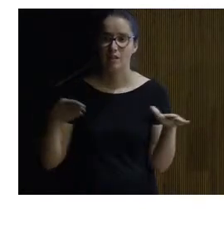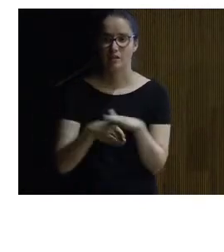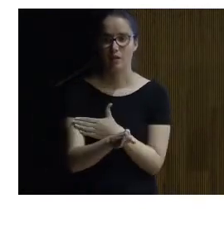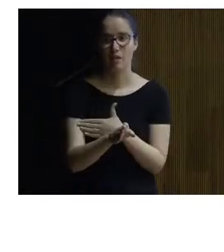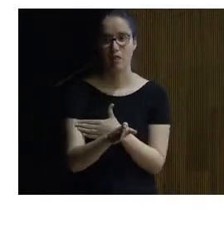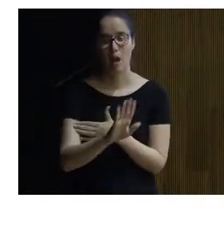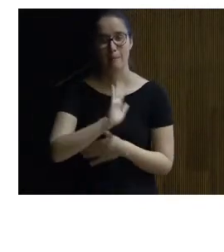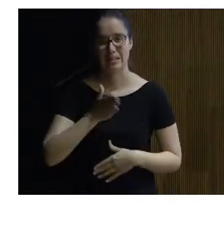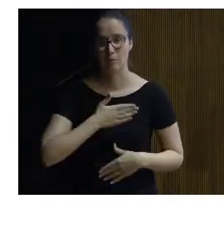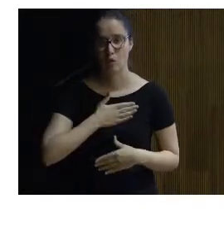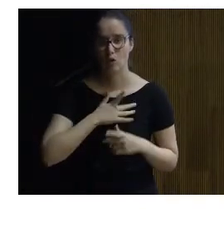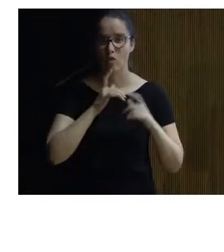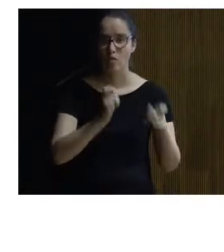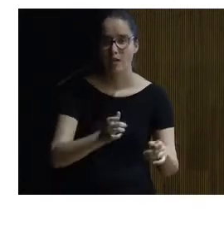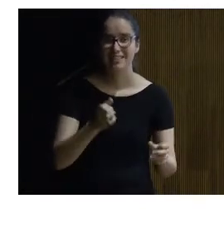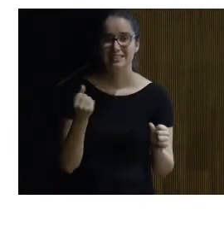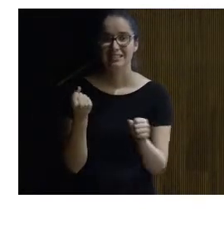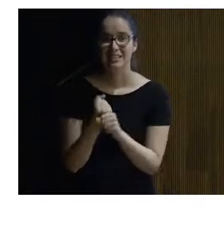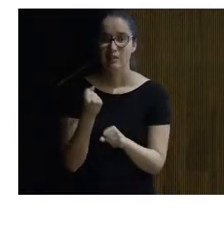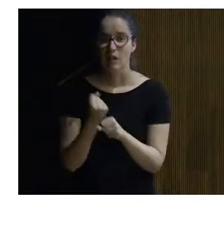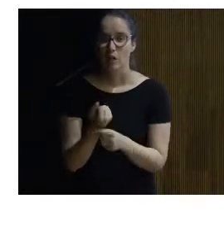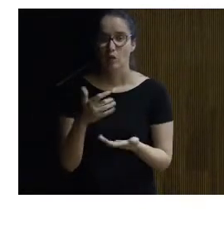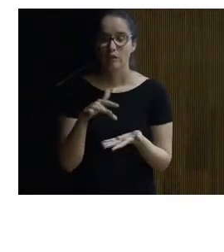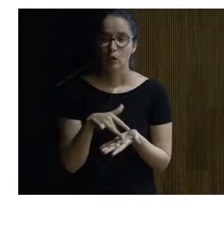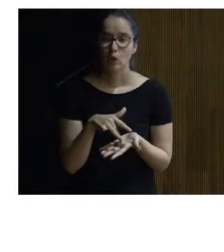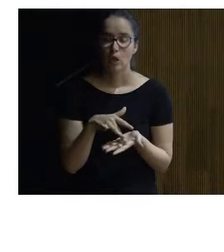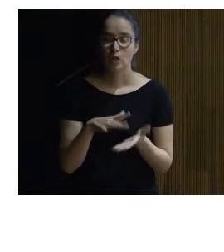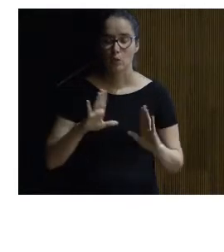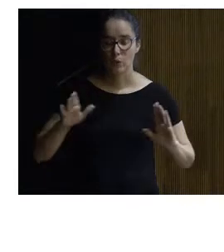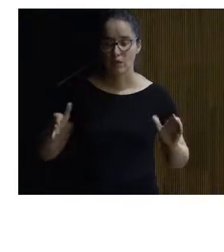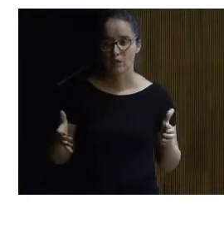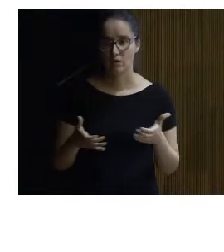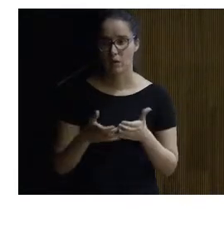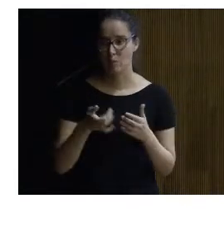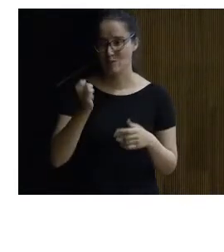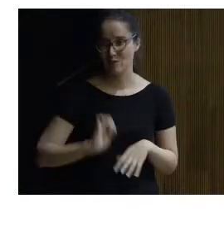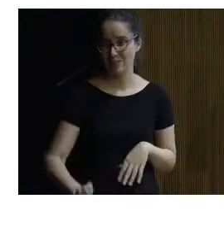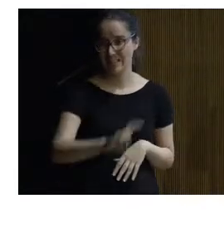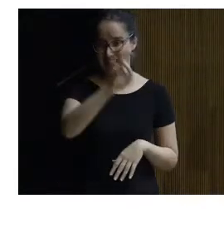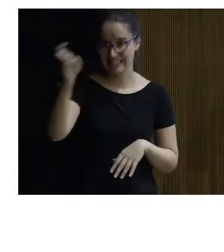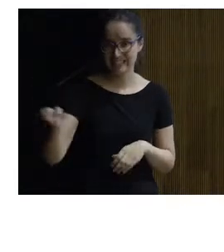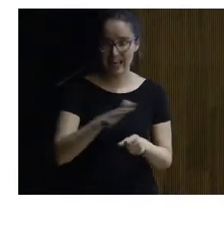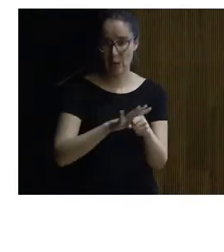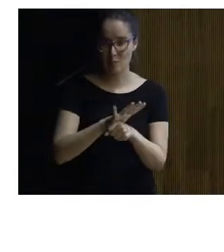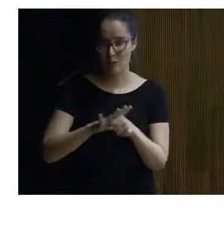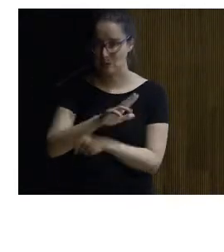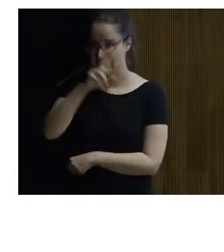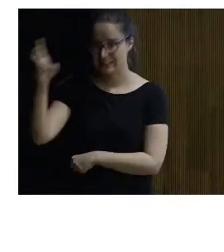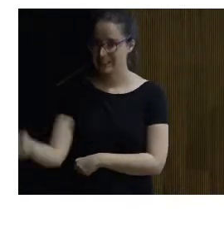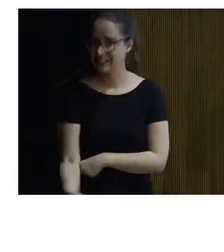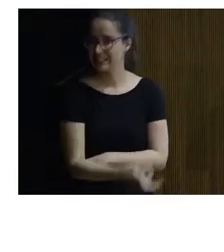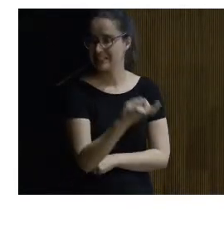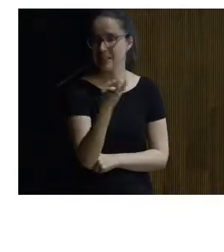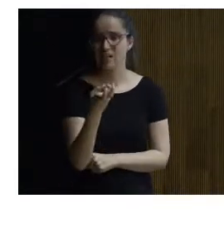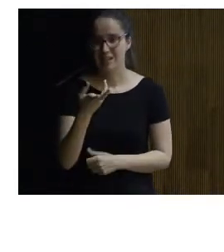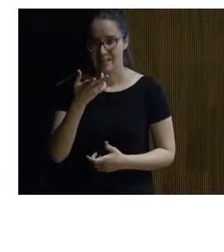al patrimonio es este trabajo que se produce en un equipo multidisciplinar ¿no? con distintos profesionales que